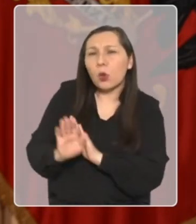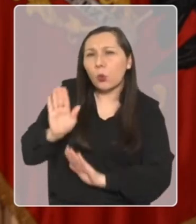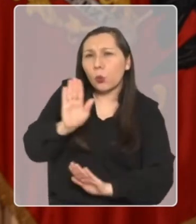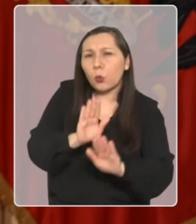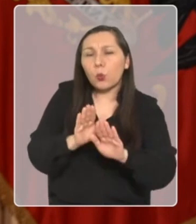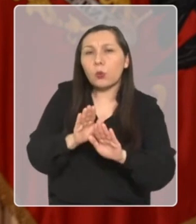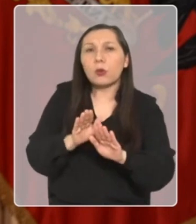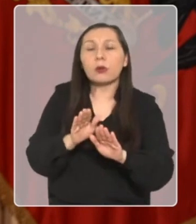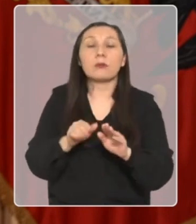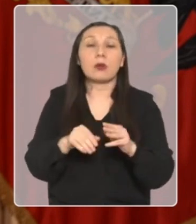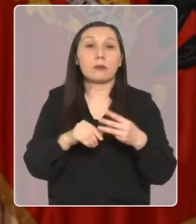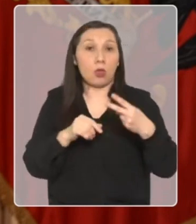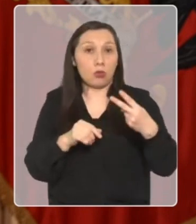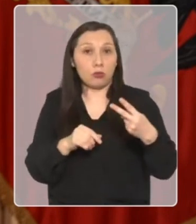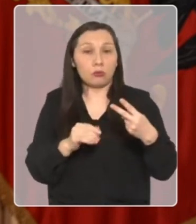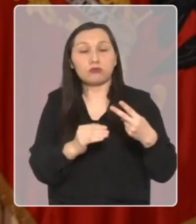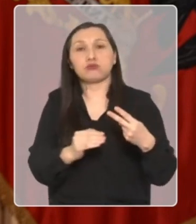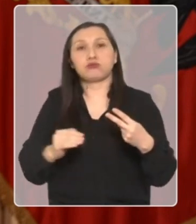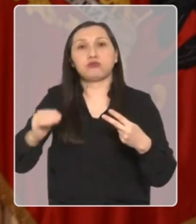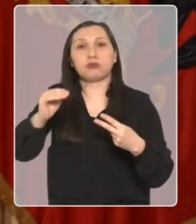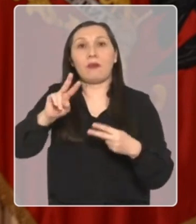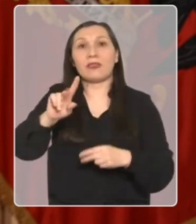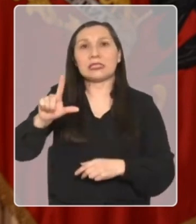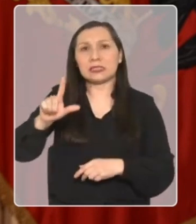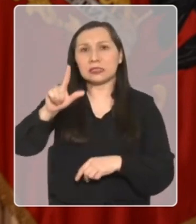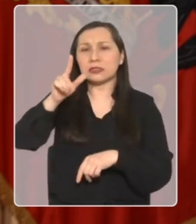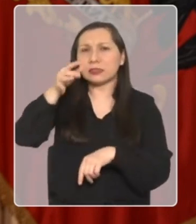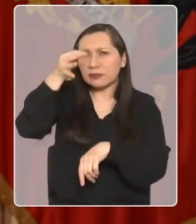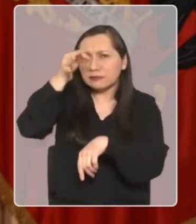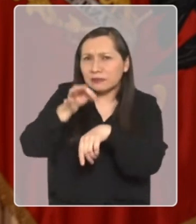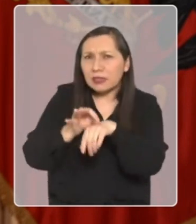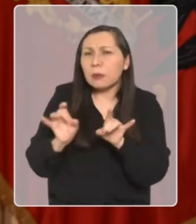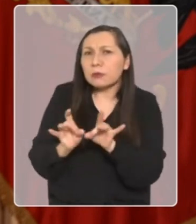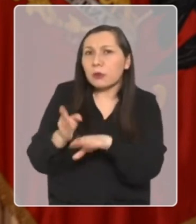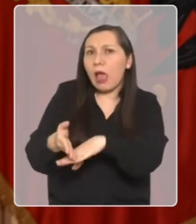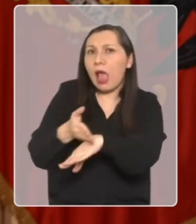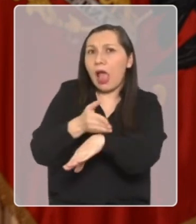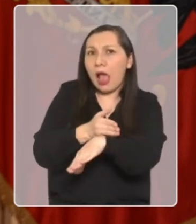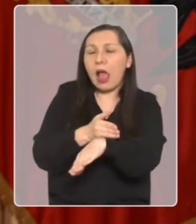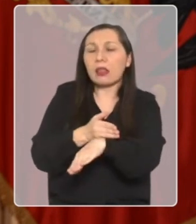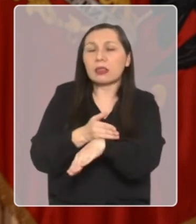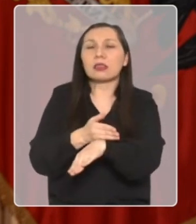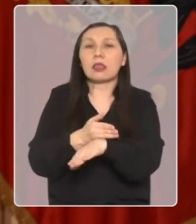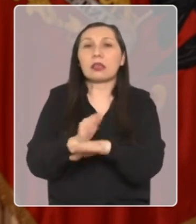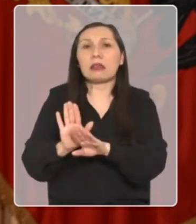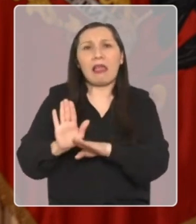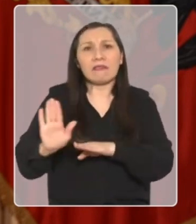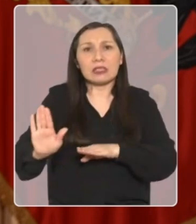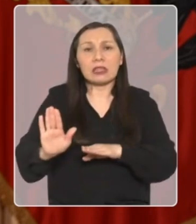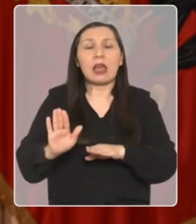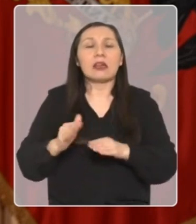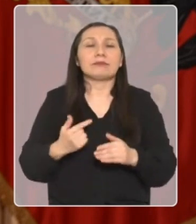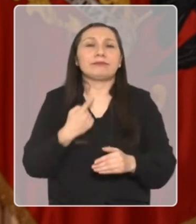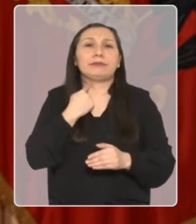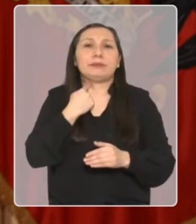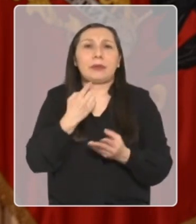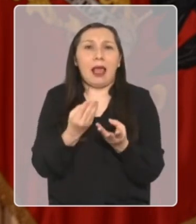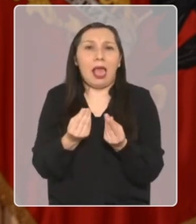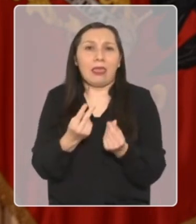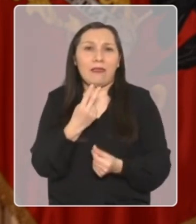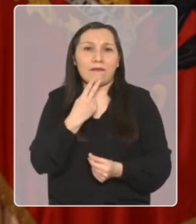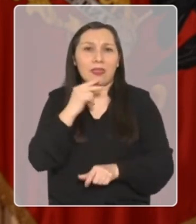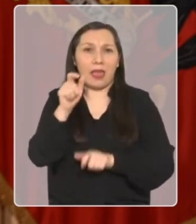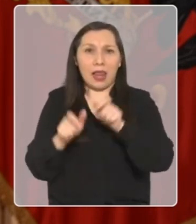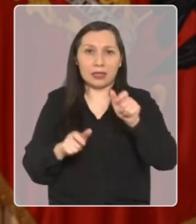para poder aumentar de esta manera de 2 a 27 las patologías a detectar de forma temprana y evitar que comprometan la